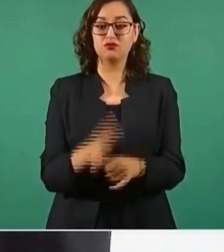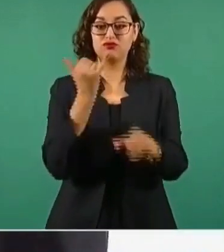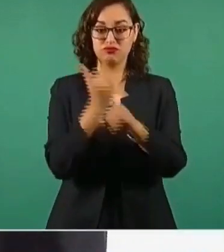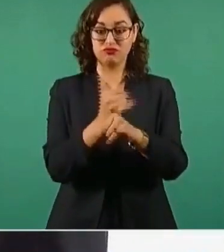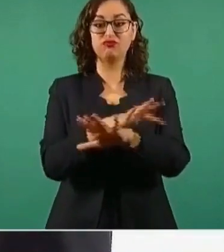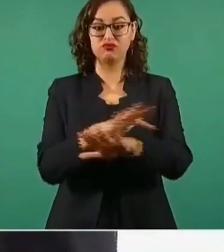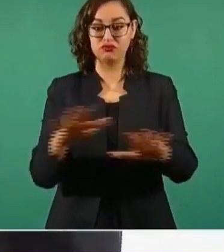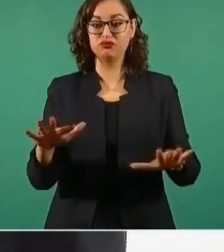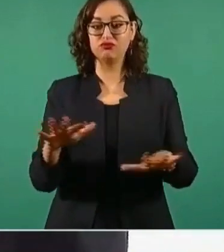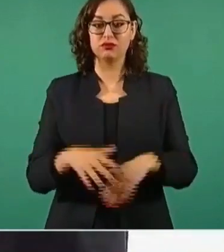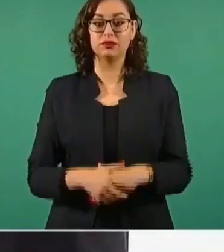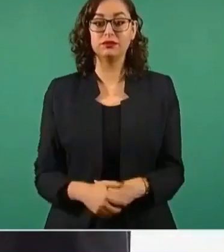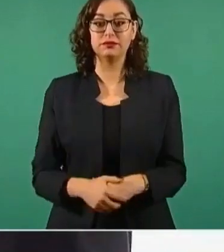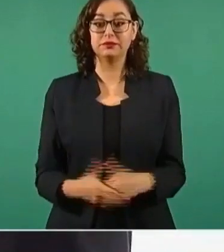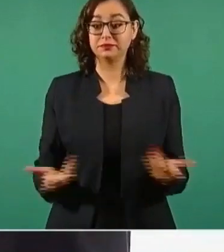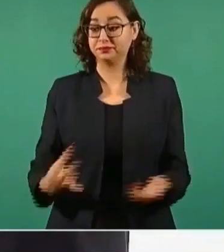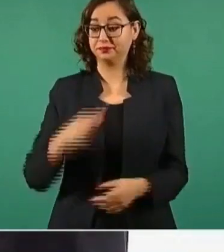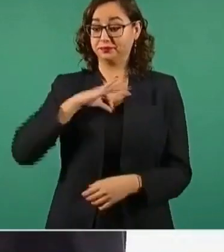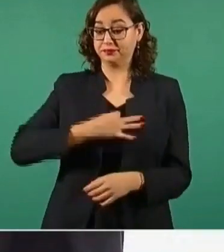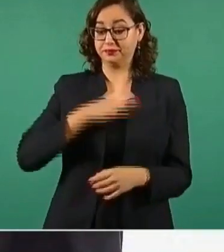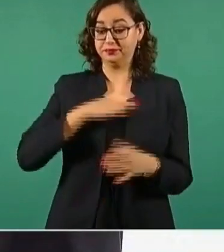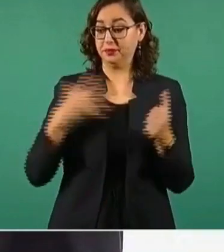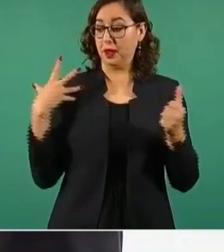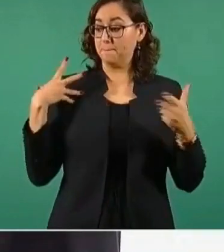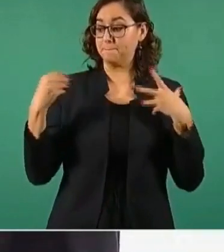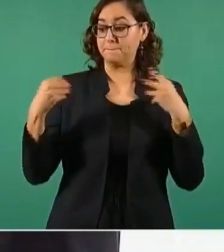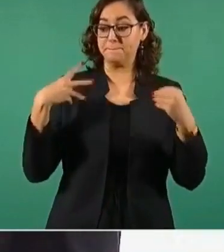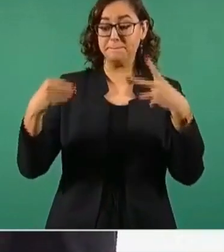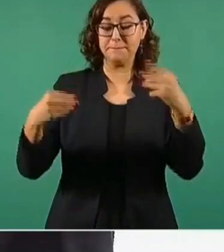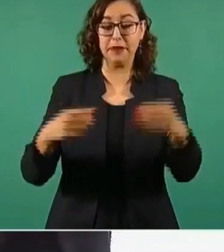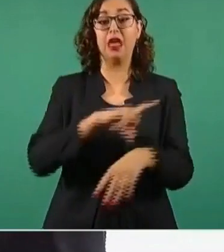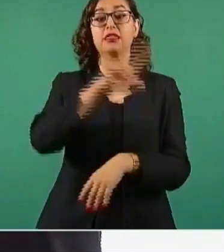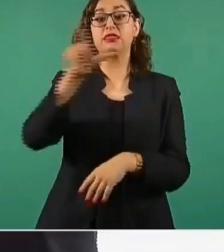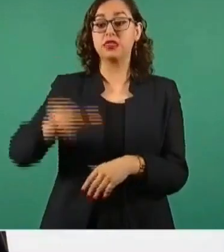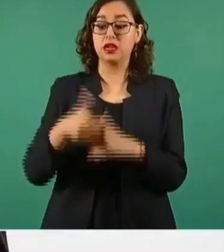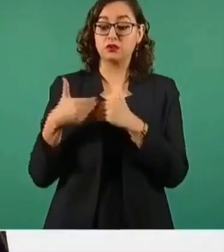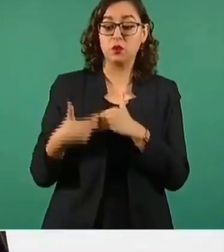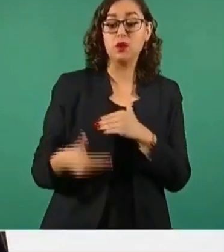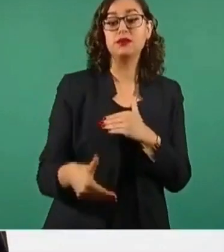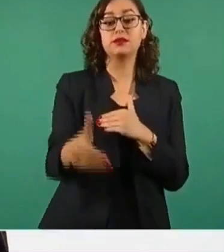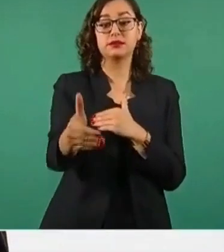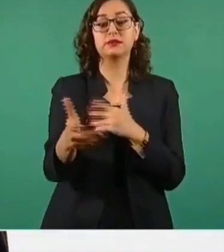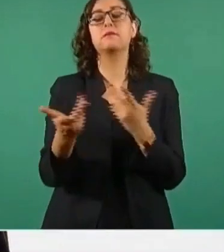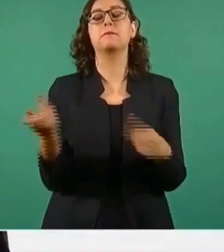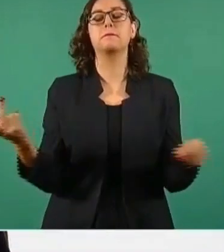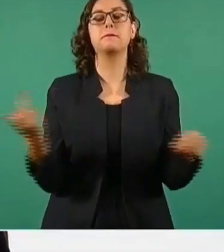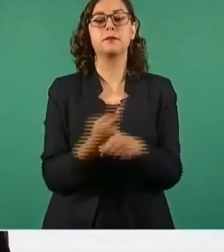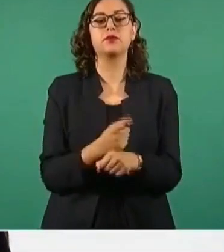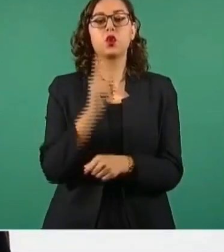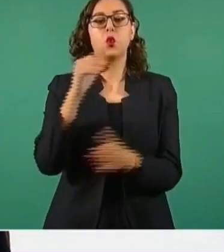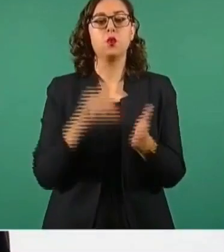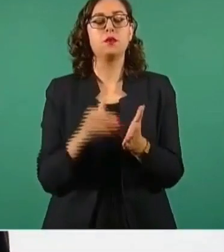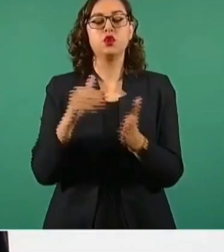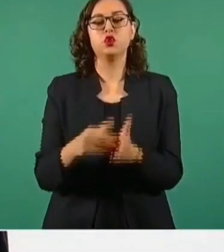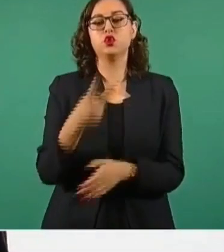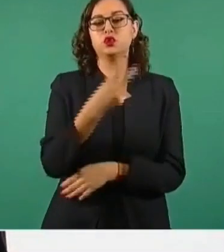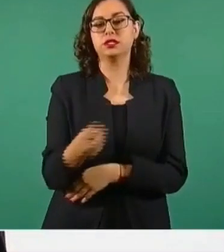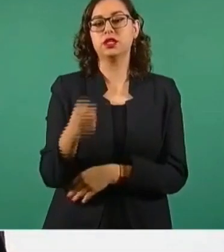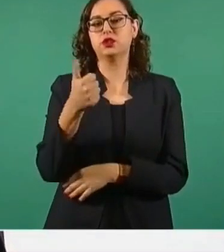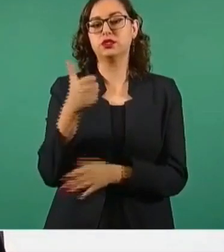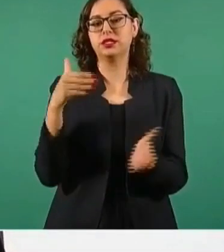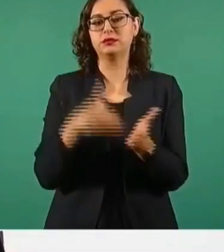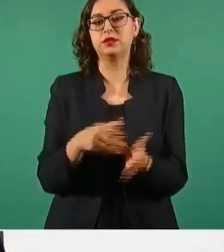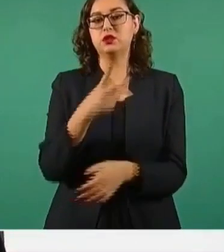Posterior a la pandemia, se han creado 1.202.691